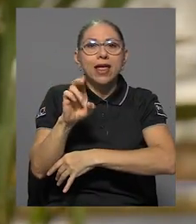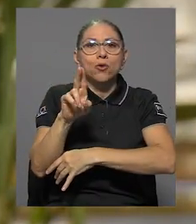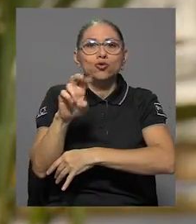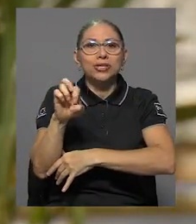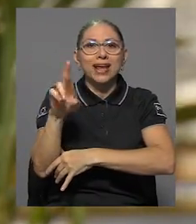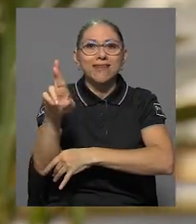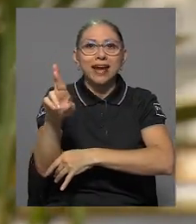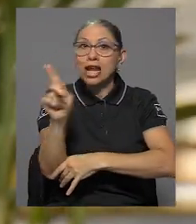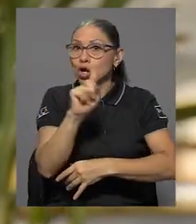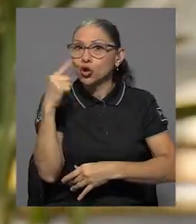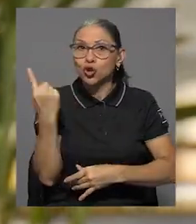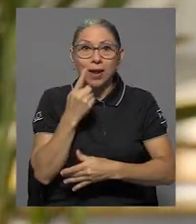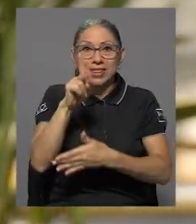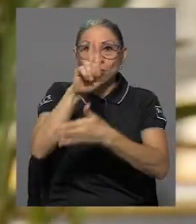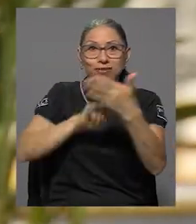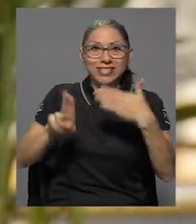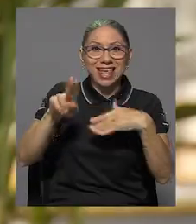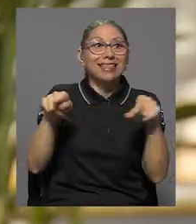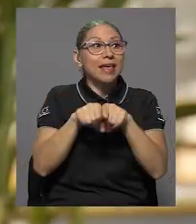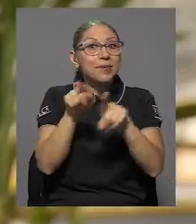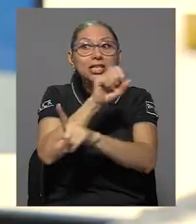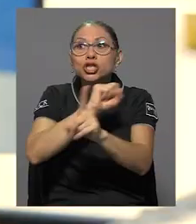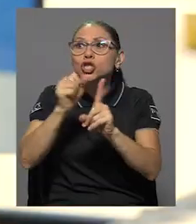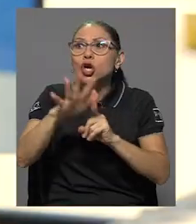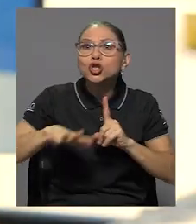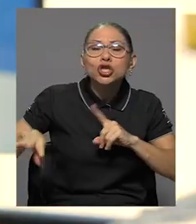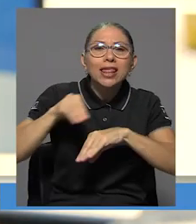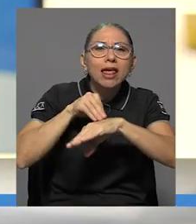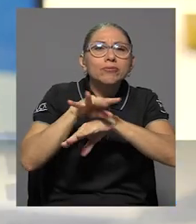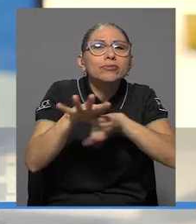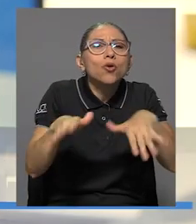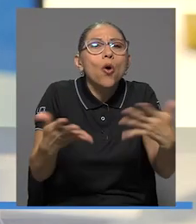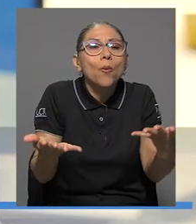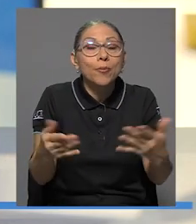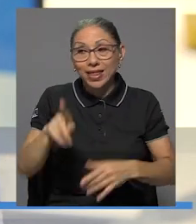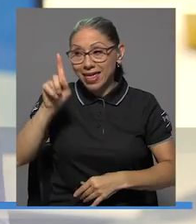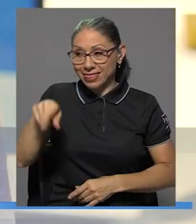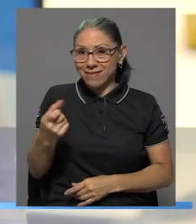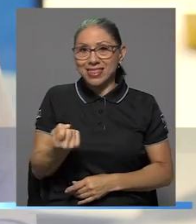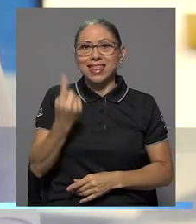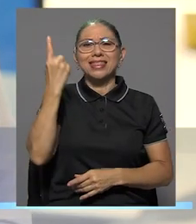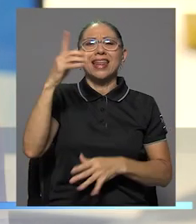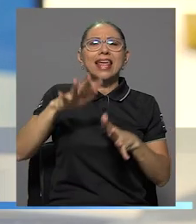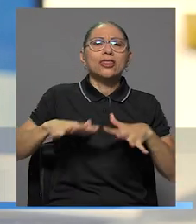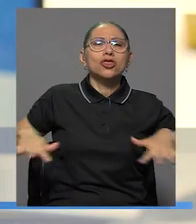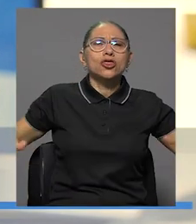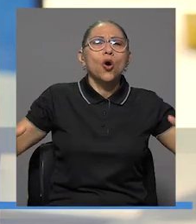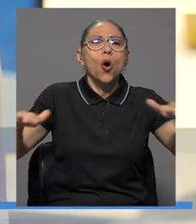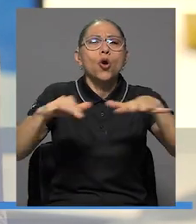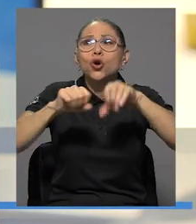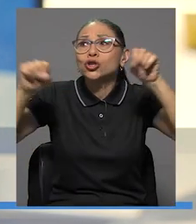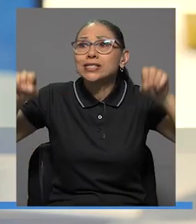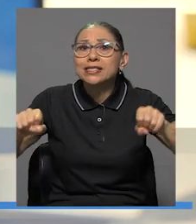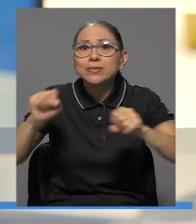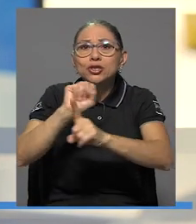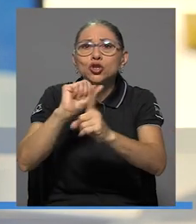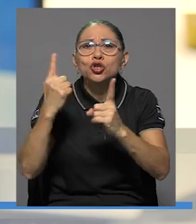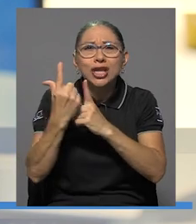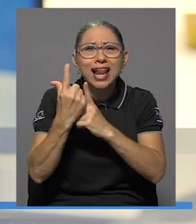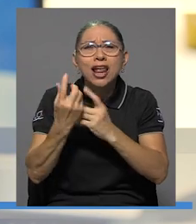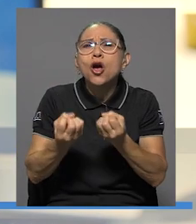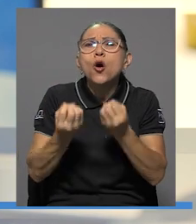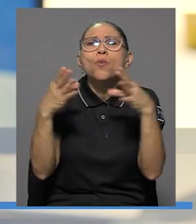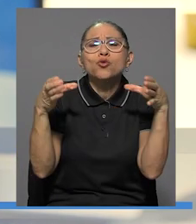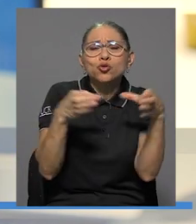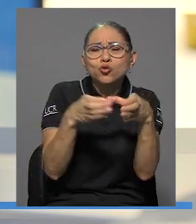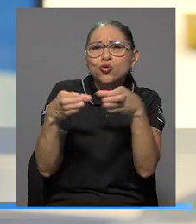solo en nuestra universidad, en nuestra sociedad? Me parece a mí que es lo más importante. Hay que comprender el entorno y todo el aparato social, que hay deudas históricas para